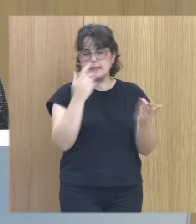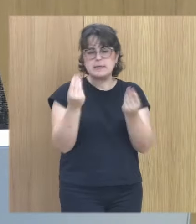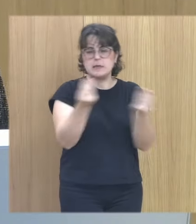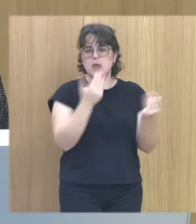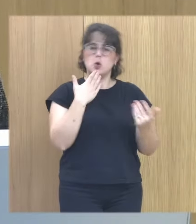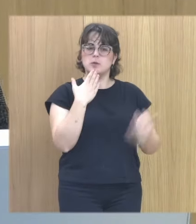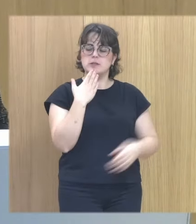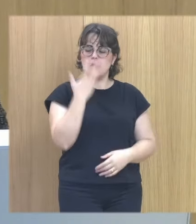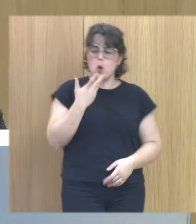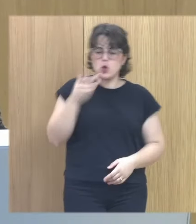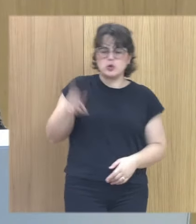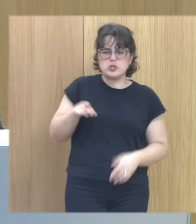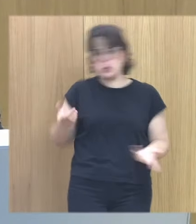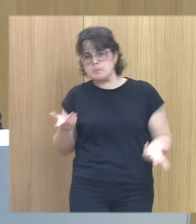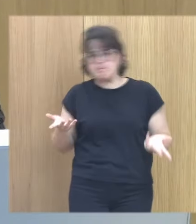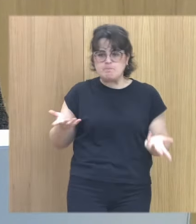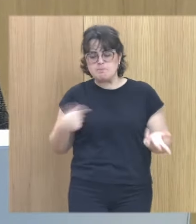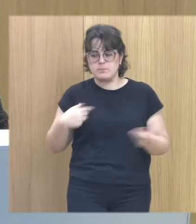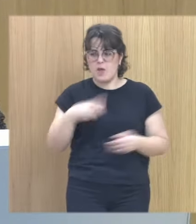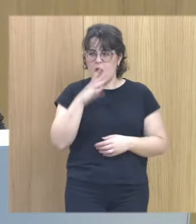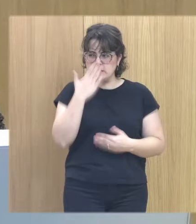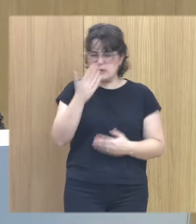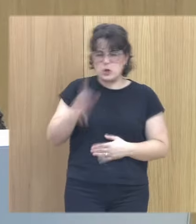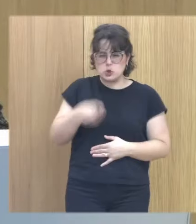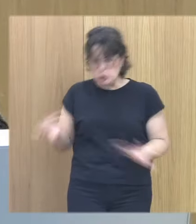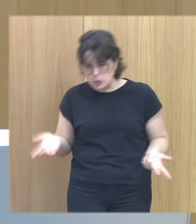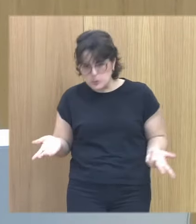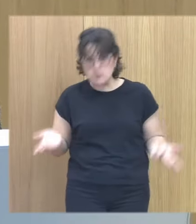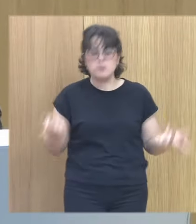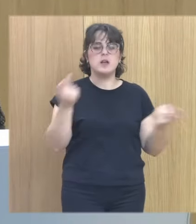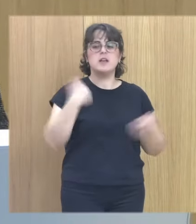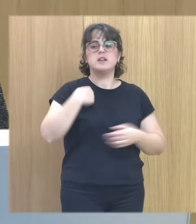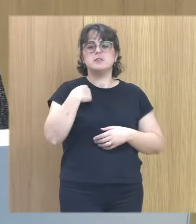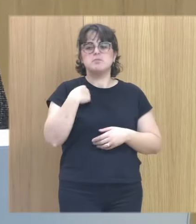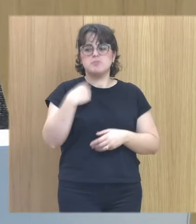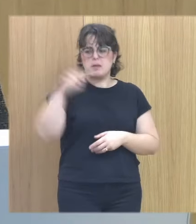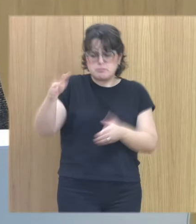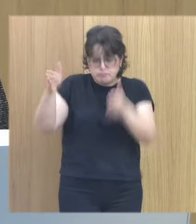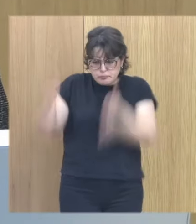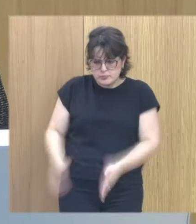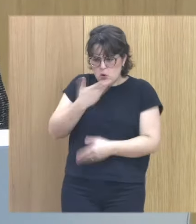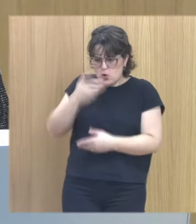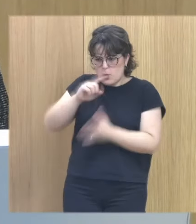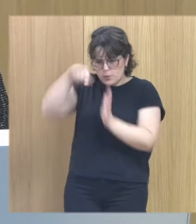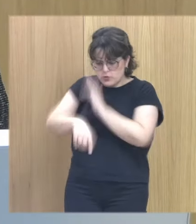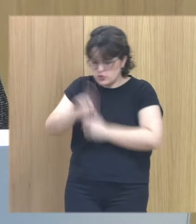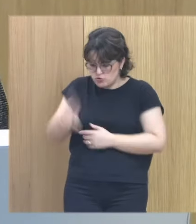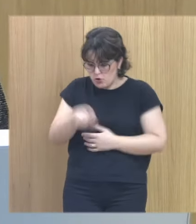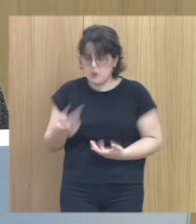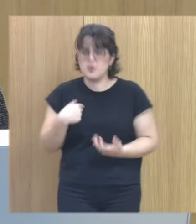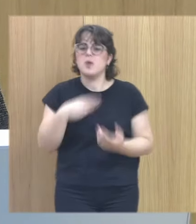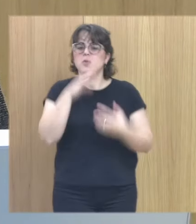le conozco pero no le conozco está siendo honesto pero no está siendo honesto sé pero no sé y tiene que ver con esta necesidad de